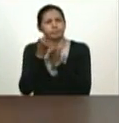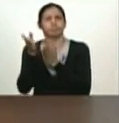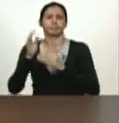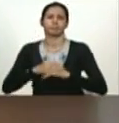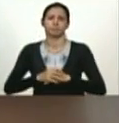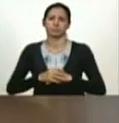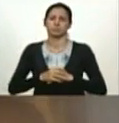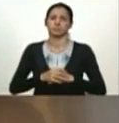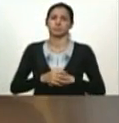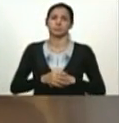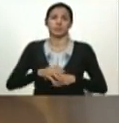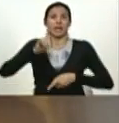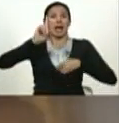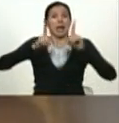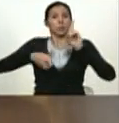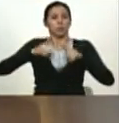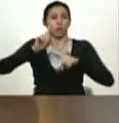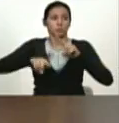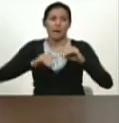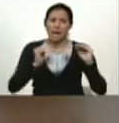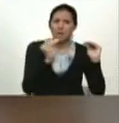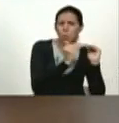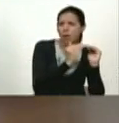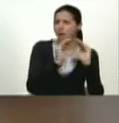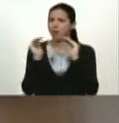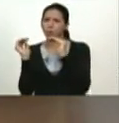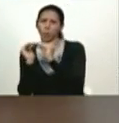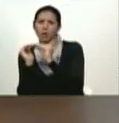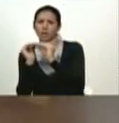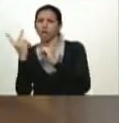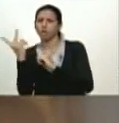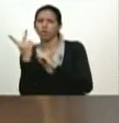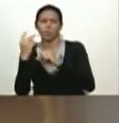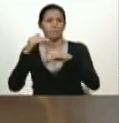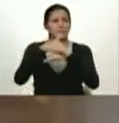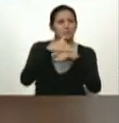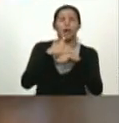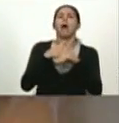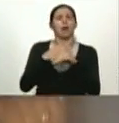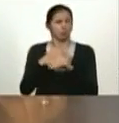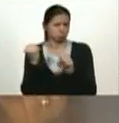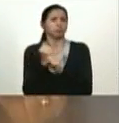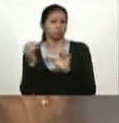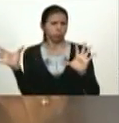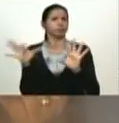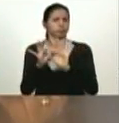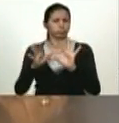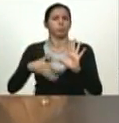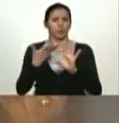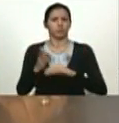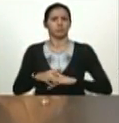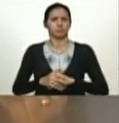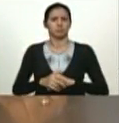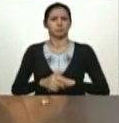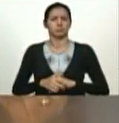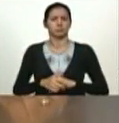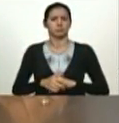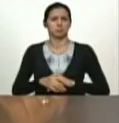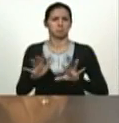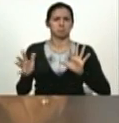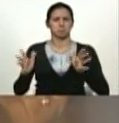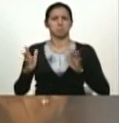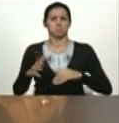cosas buenas que cruzan entre la acuicultura y la agricultura urbana háganlo juntico y así por el estilo